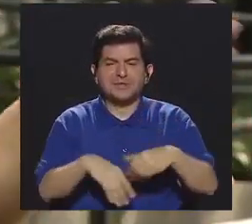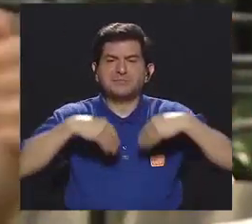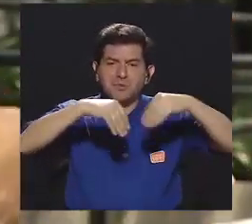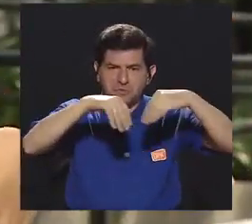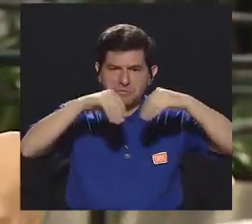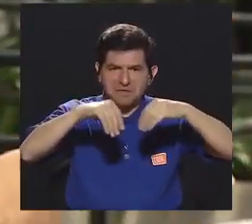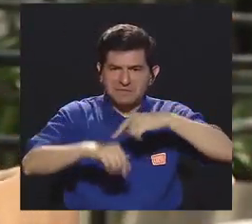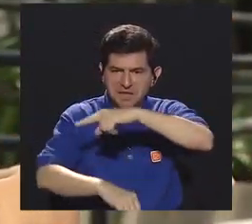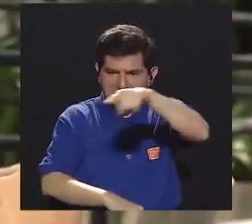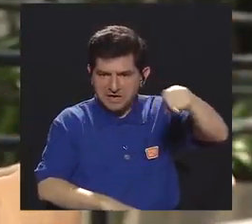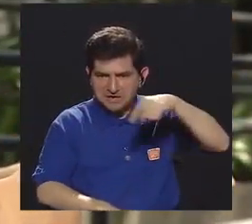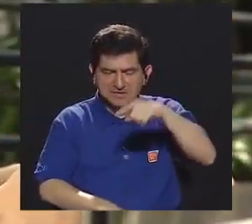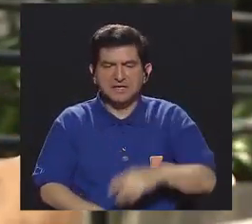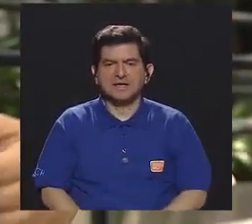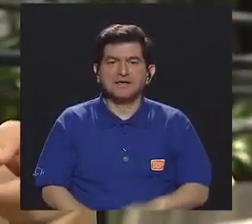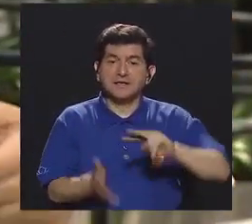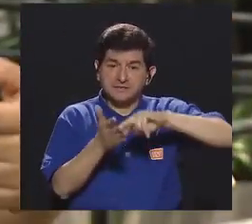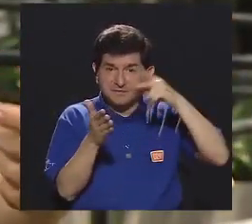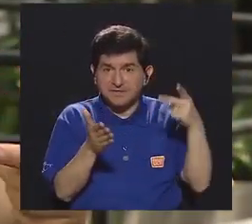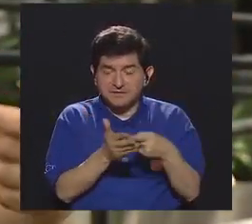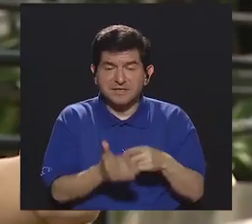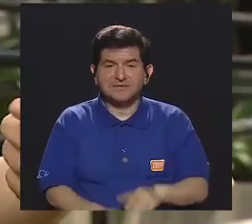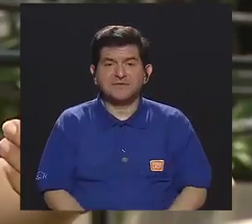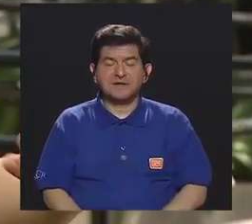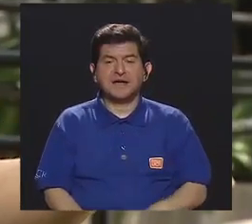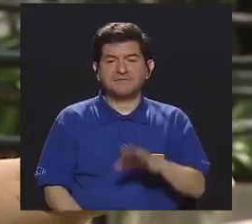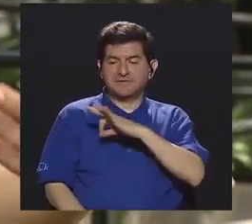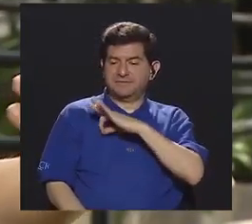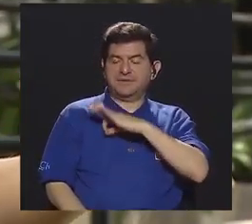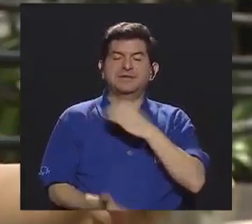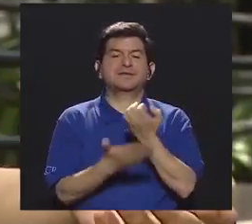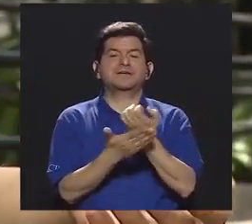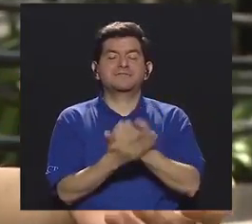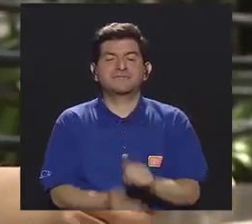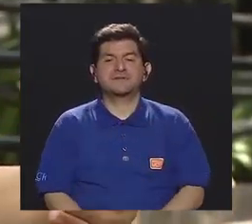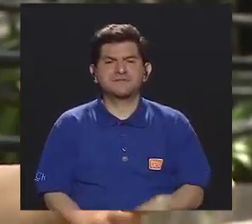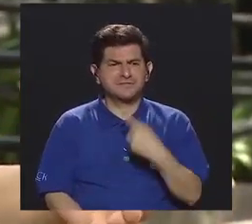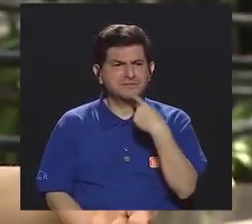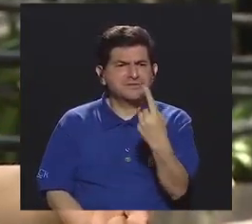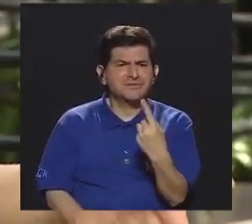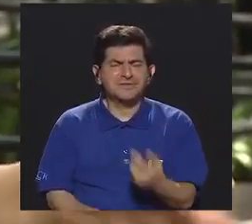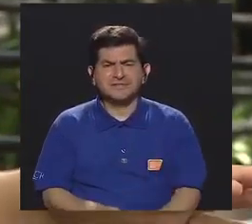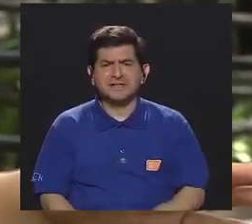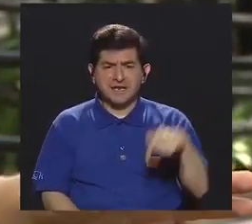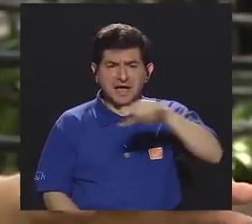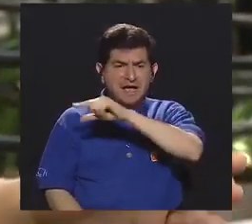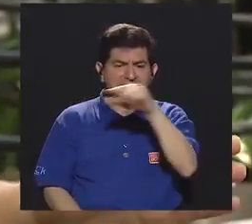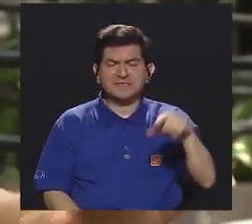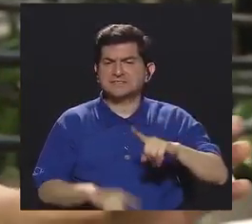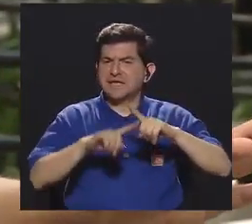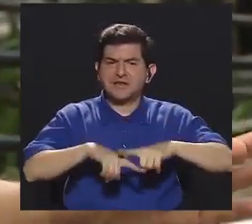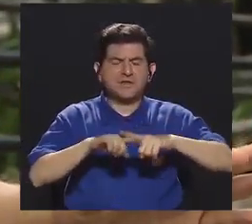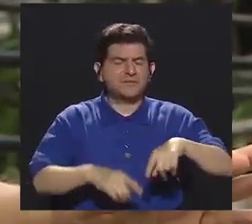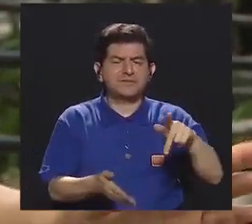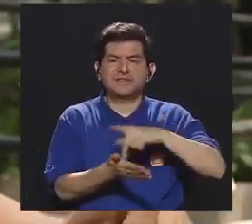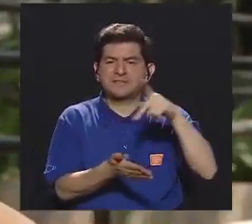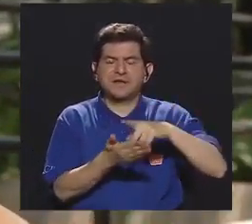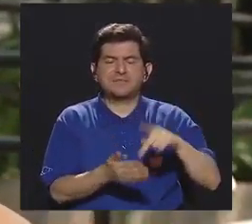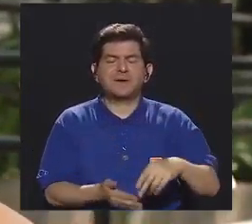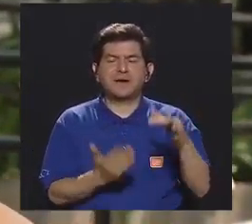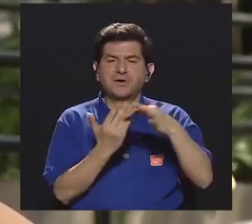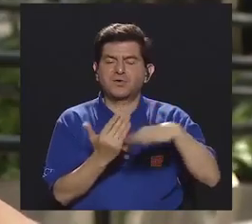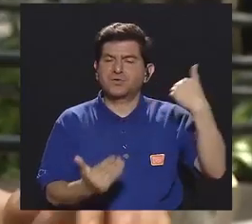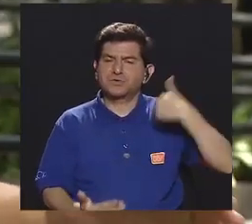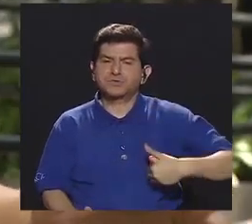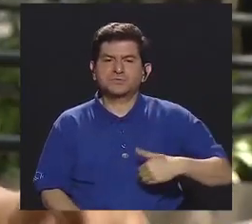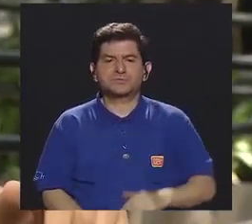productos se vendían entre ellas y eso les generaba cierta ganancia que muchas nos decían, bueno, esta semana no dependía del salario de mi